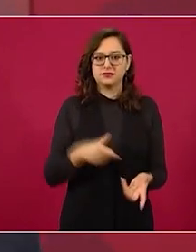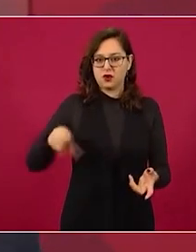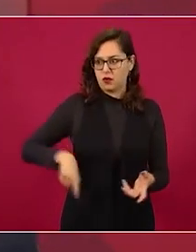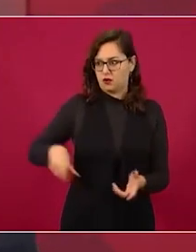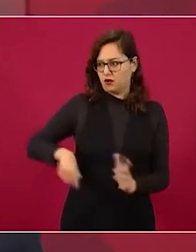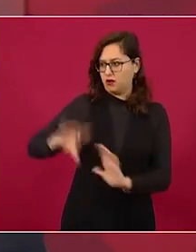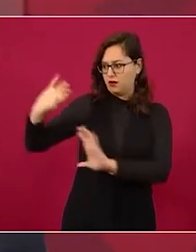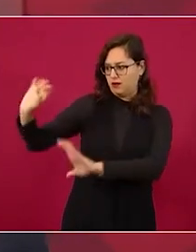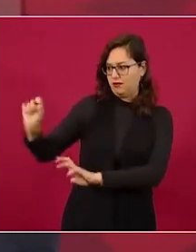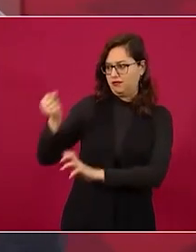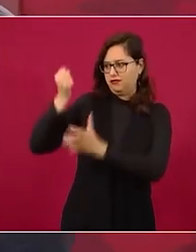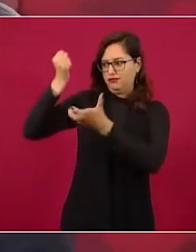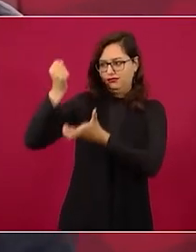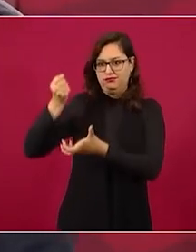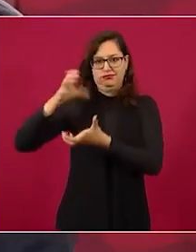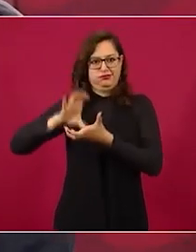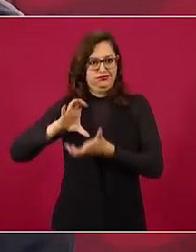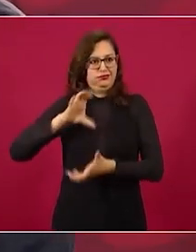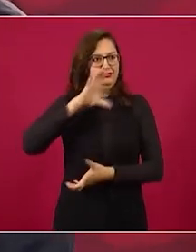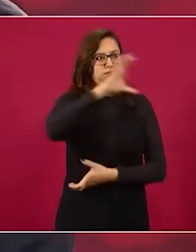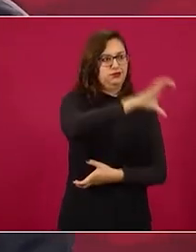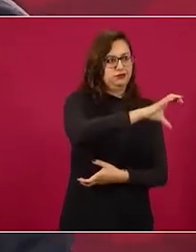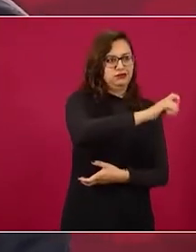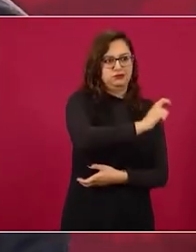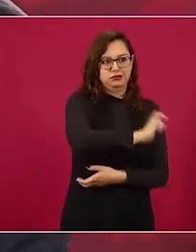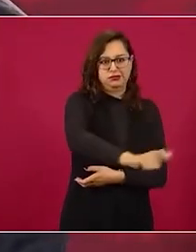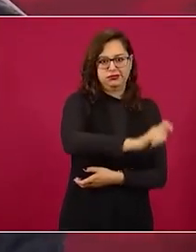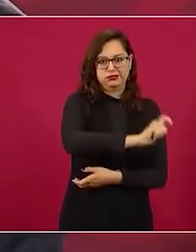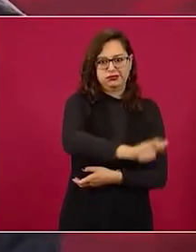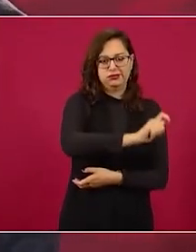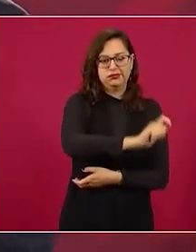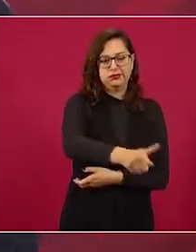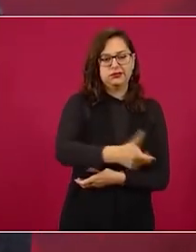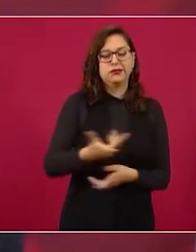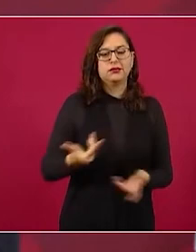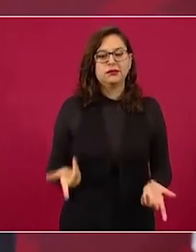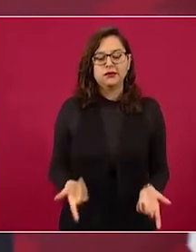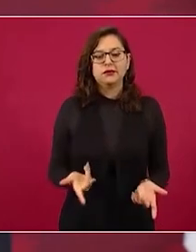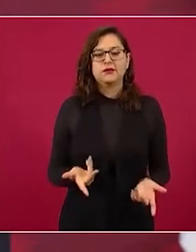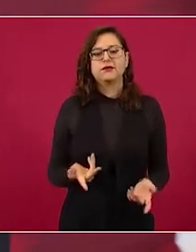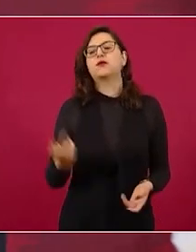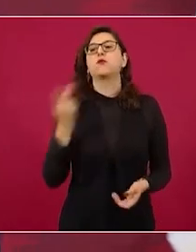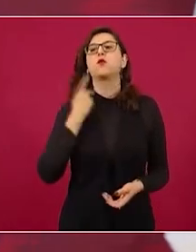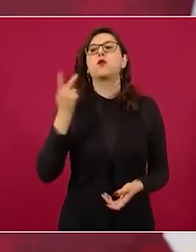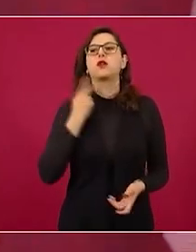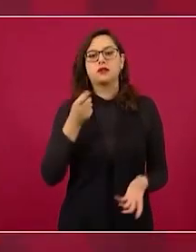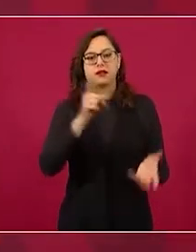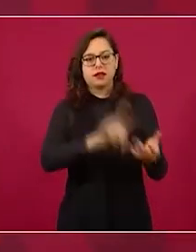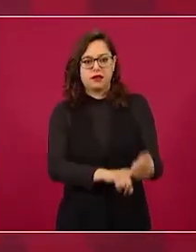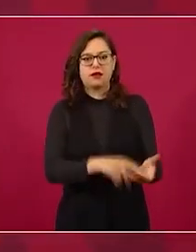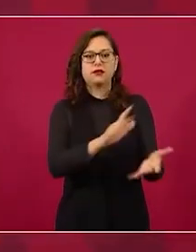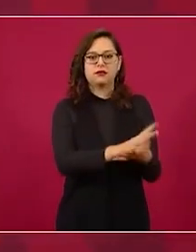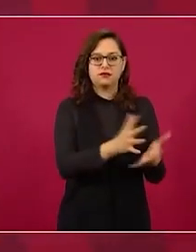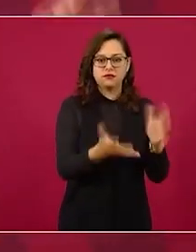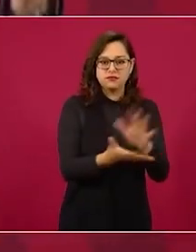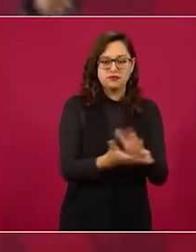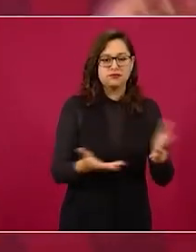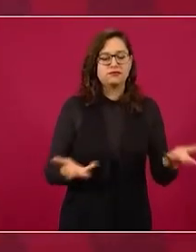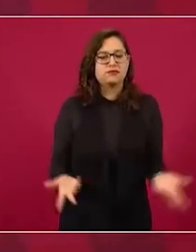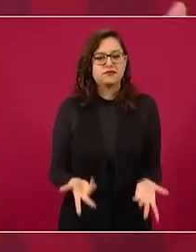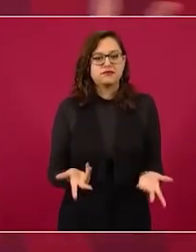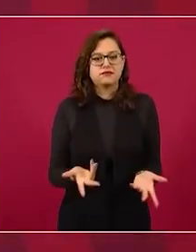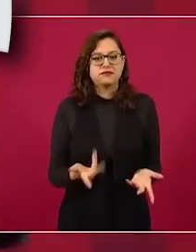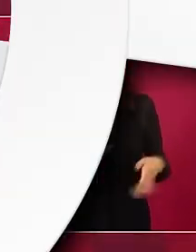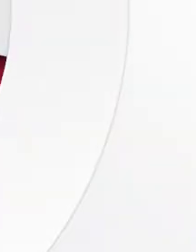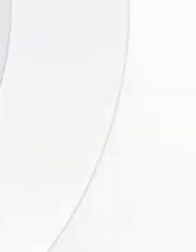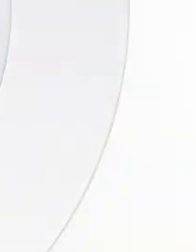y con bienes públicos y con la política que es un oficio